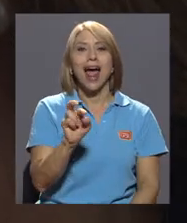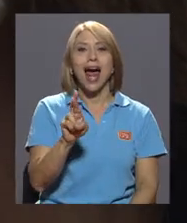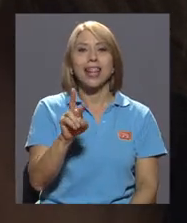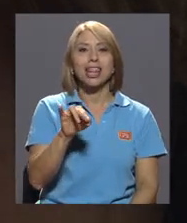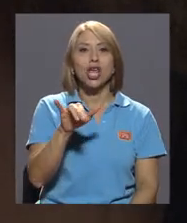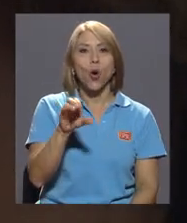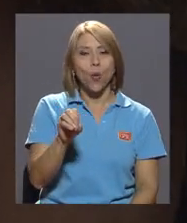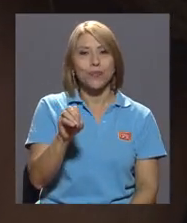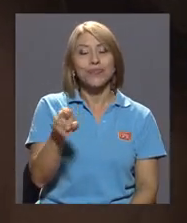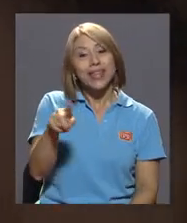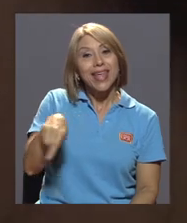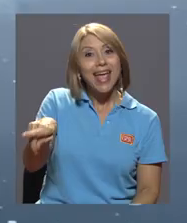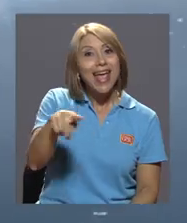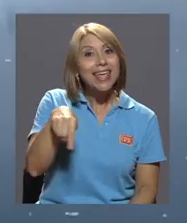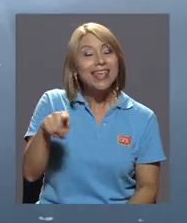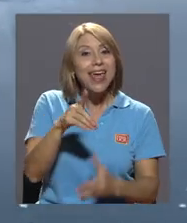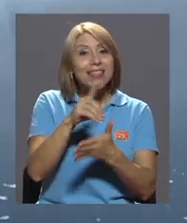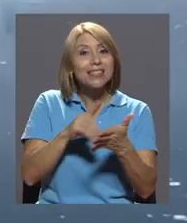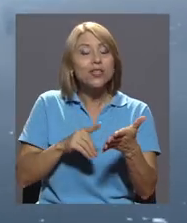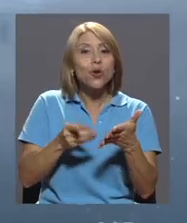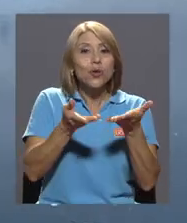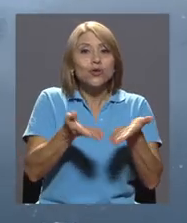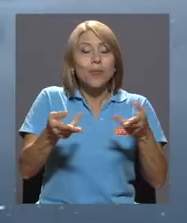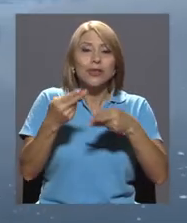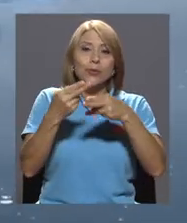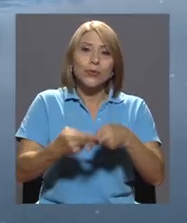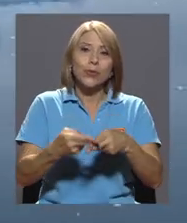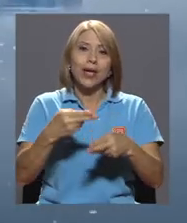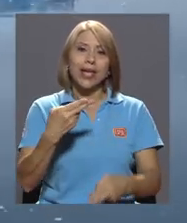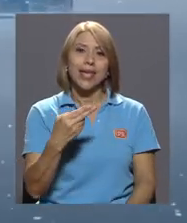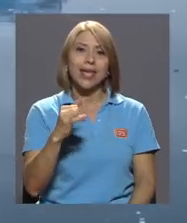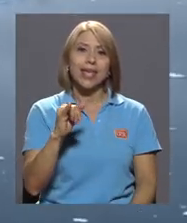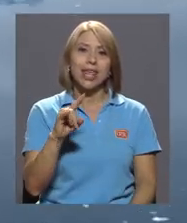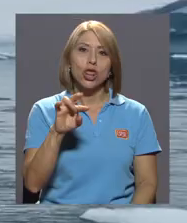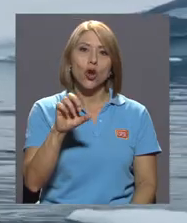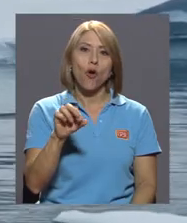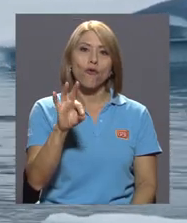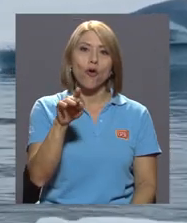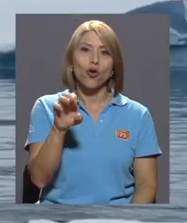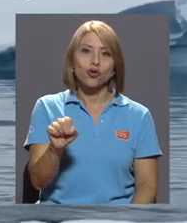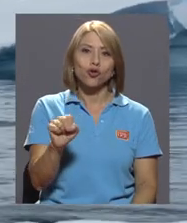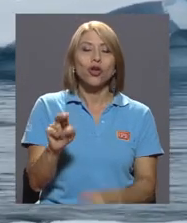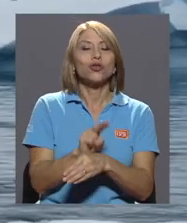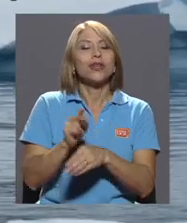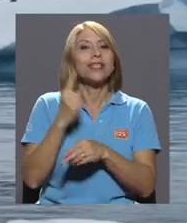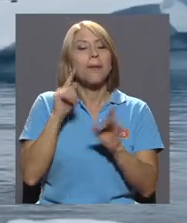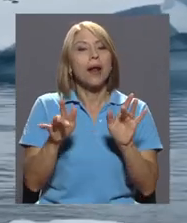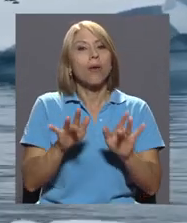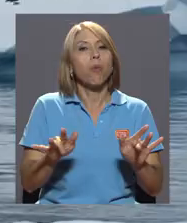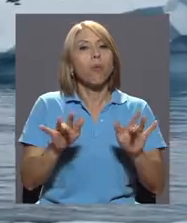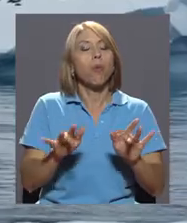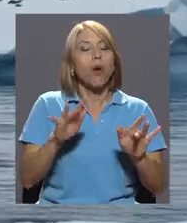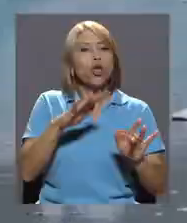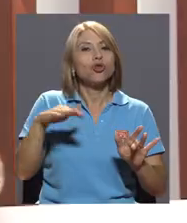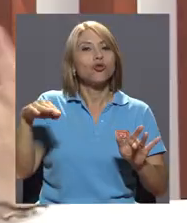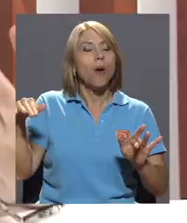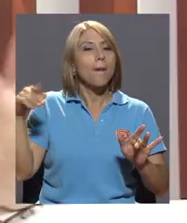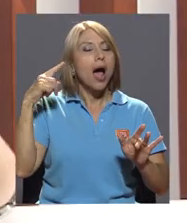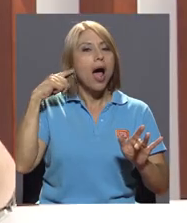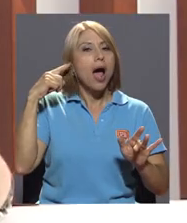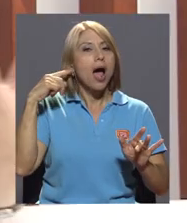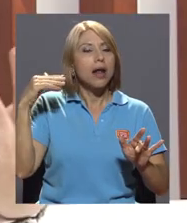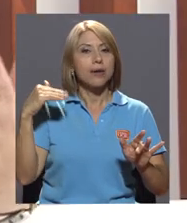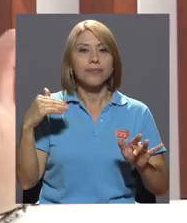Ella diseñó unos instrumentos llamados hidrófonos, utilizados para grabar los sonidos del mar. Entonces mi